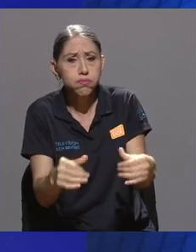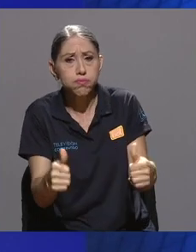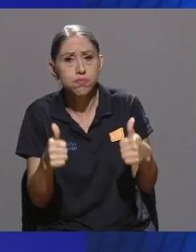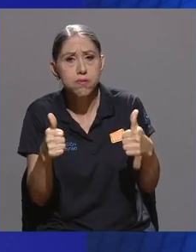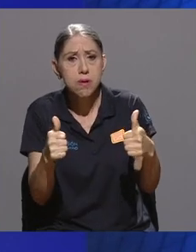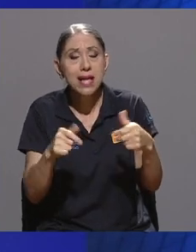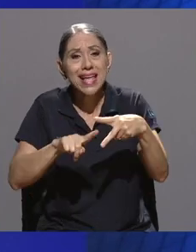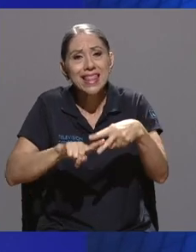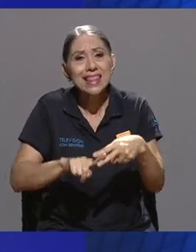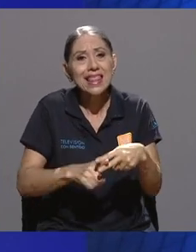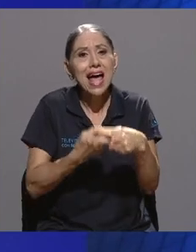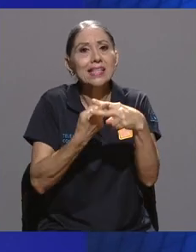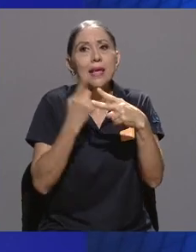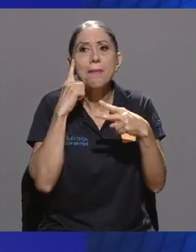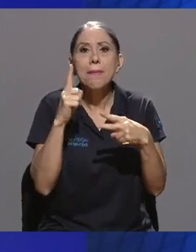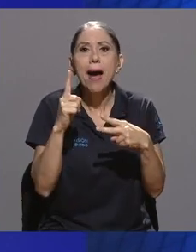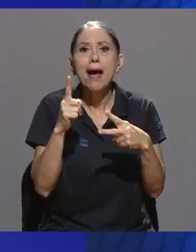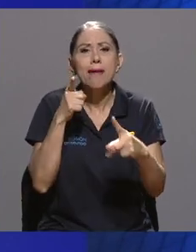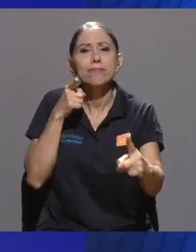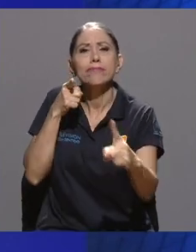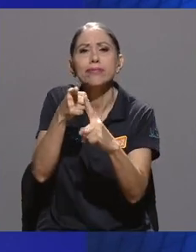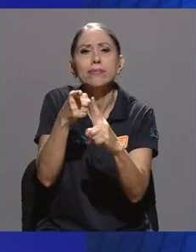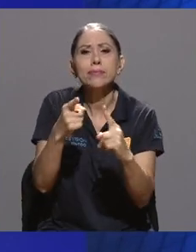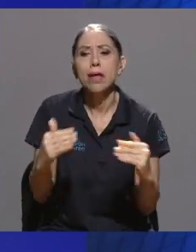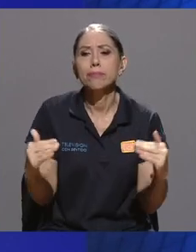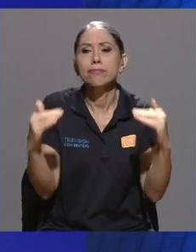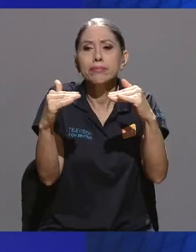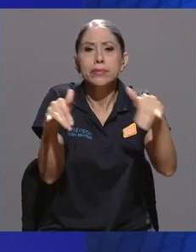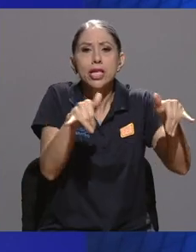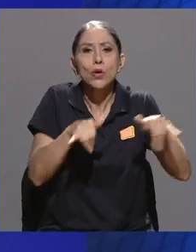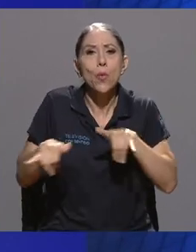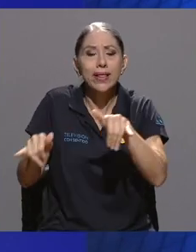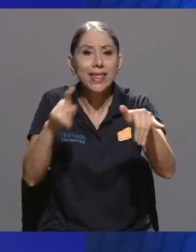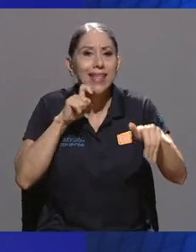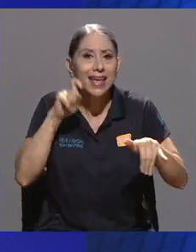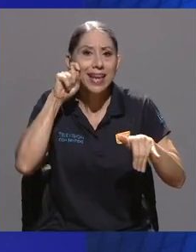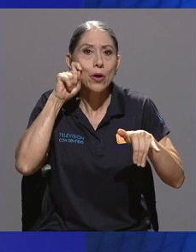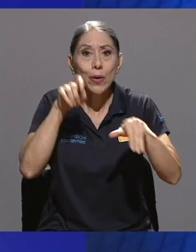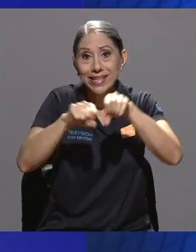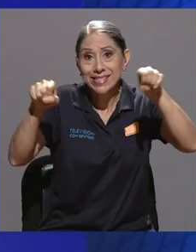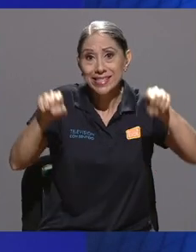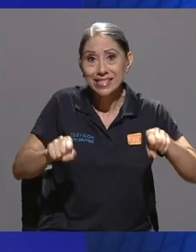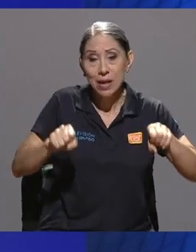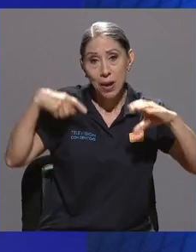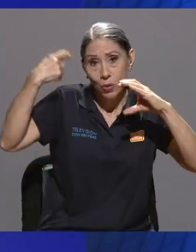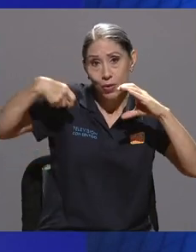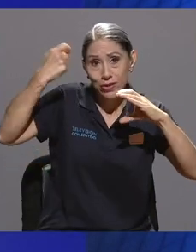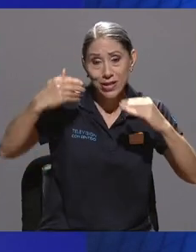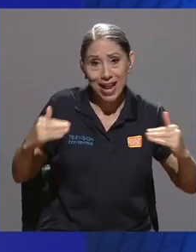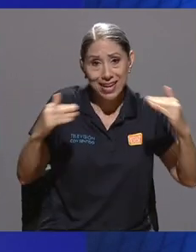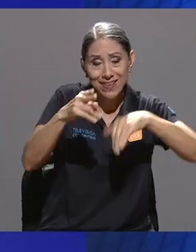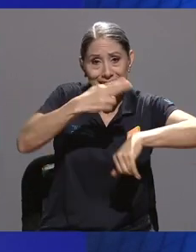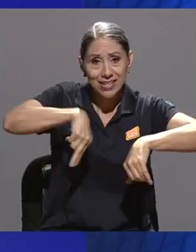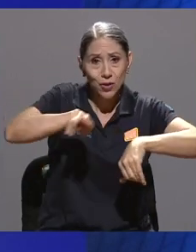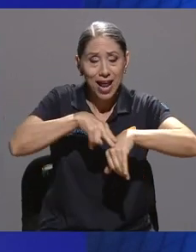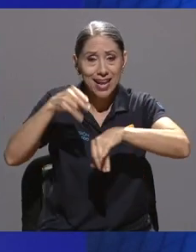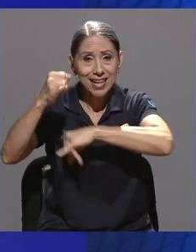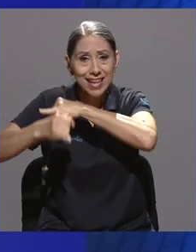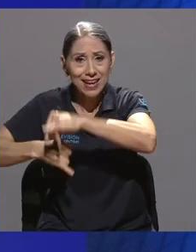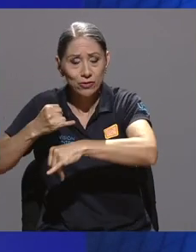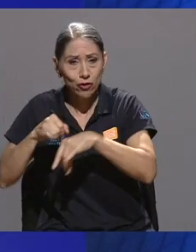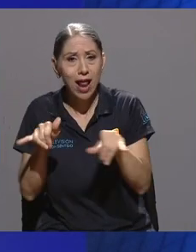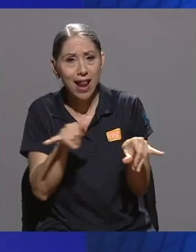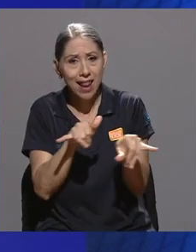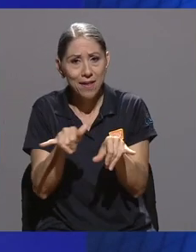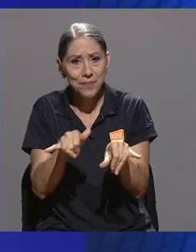sobre todo por buscar la igualdad de género en nuestro ecosistema audiovisual, tanto a nivel nacional como internacional. Y yo